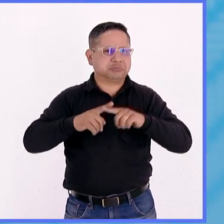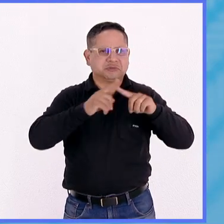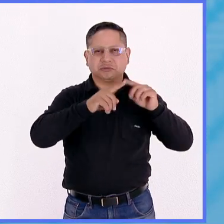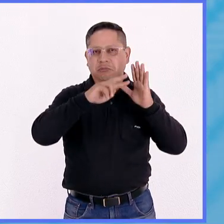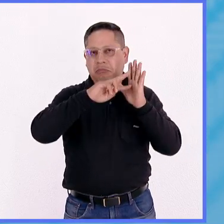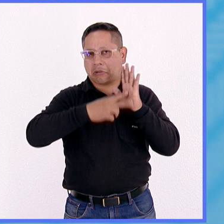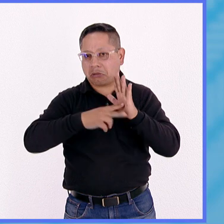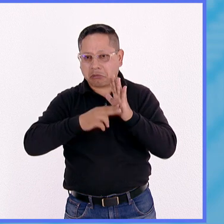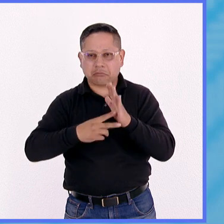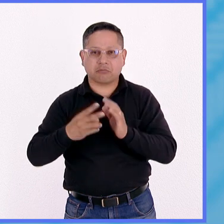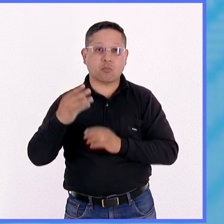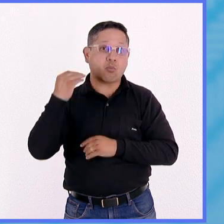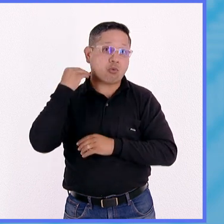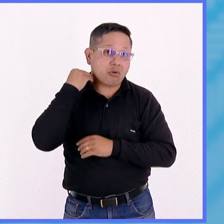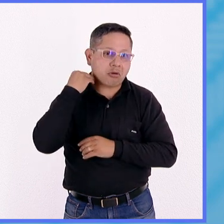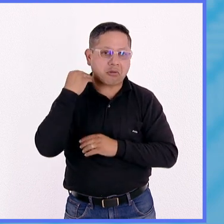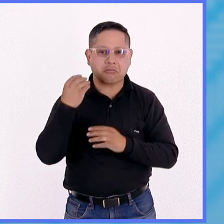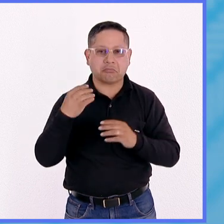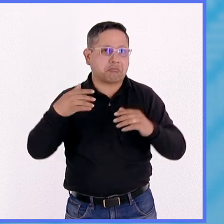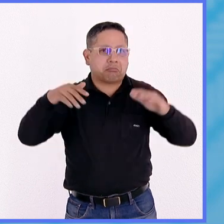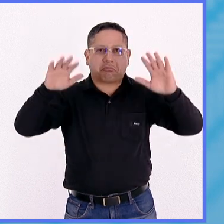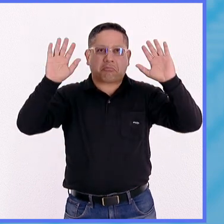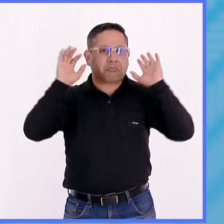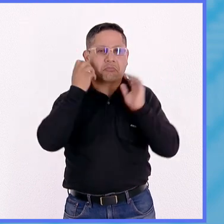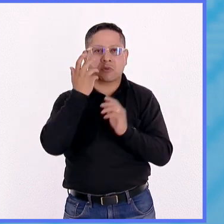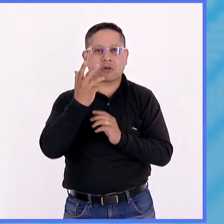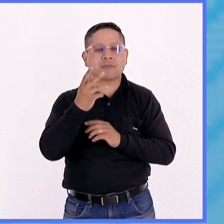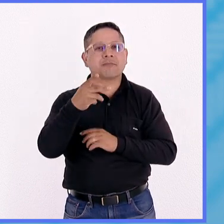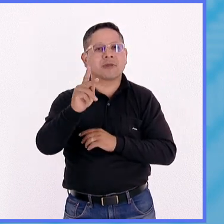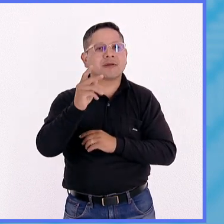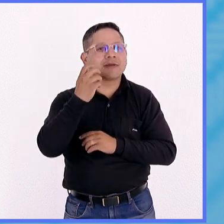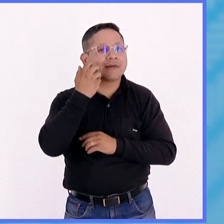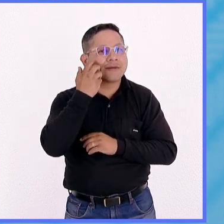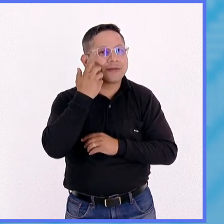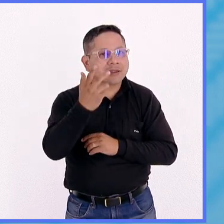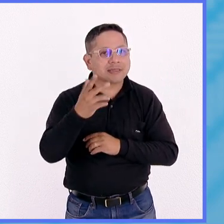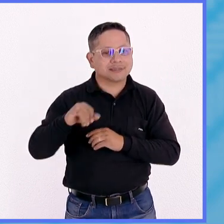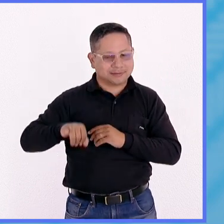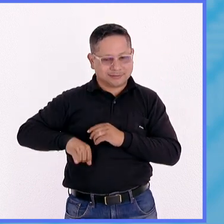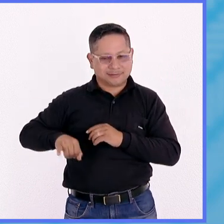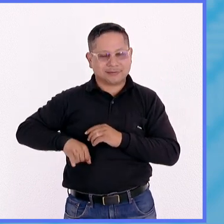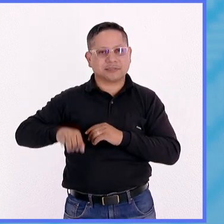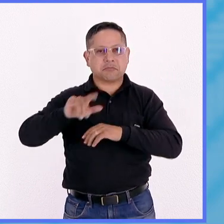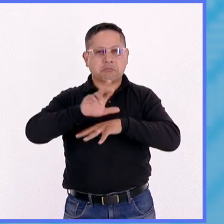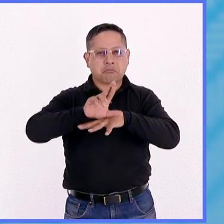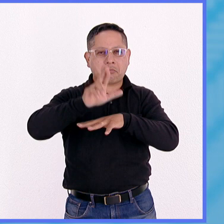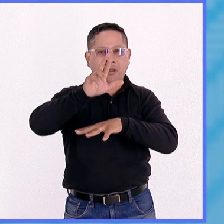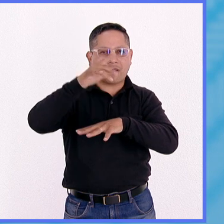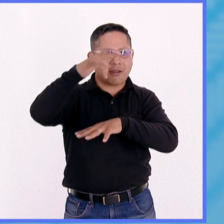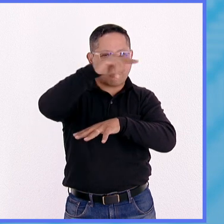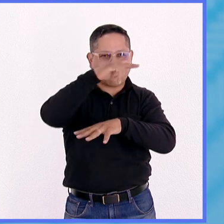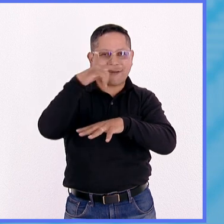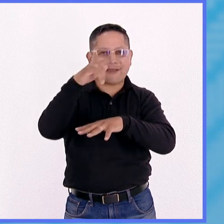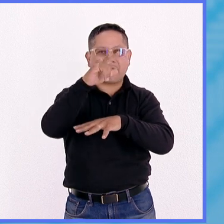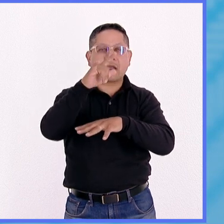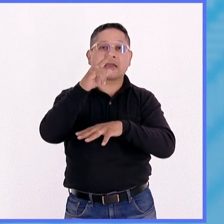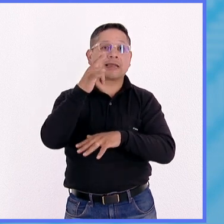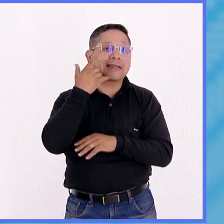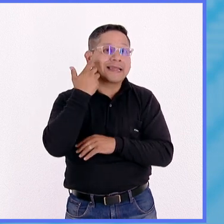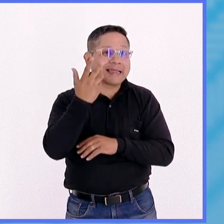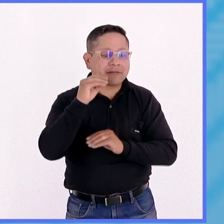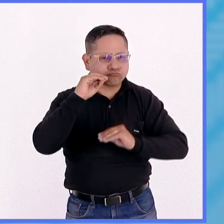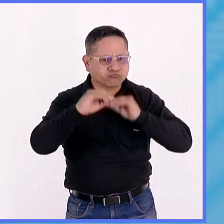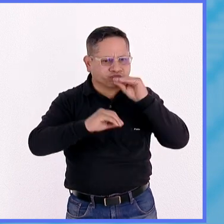ingenieros, abogados. Siempre y cuando, claro, tengan ese interés por desarrollar la tecnología espacial.